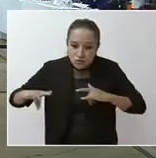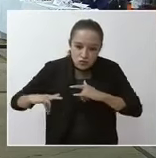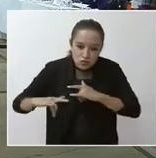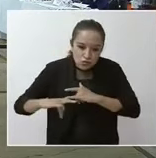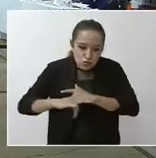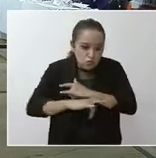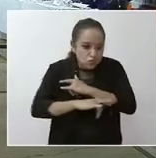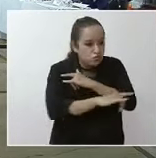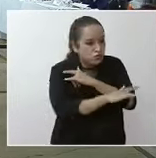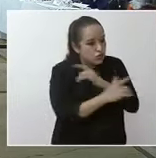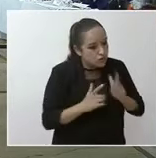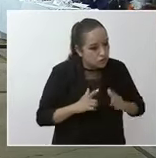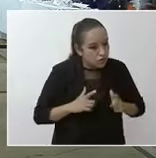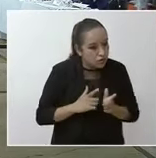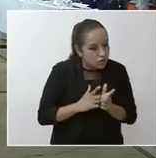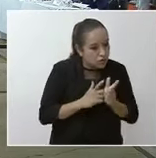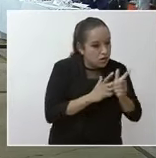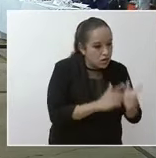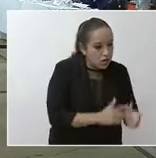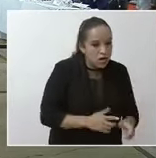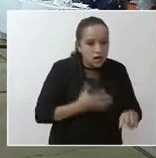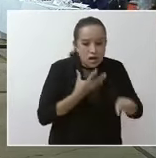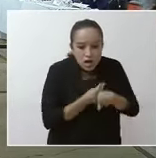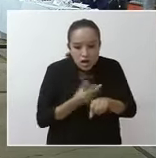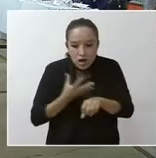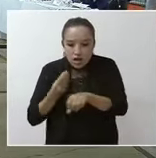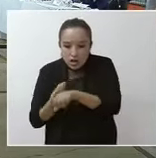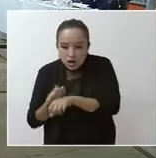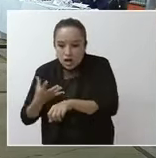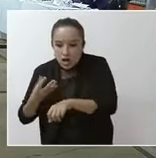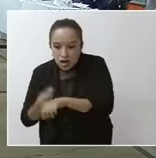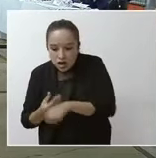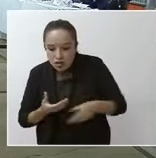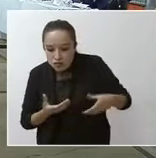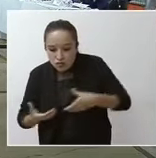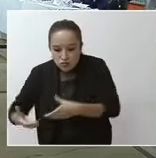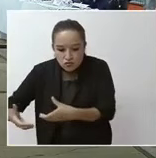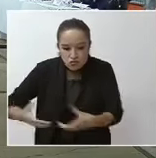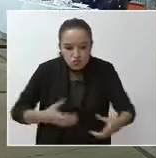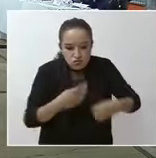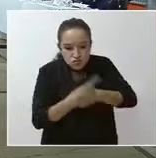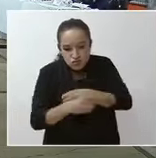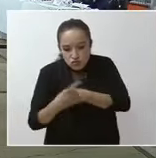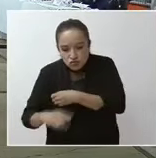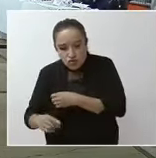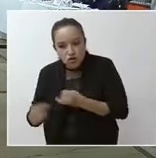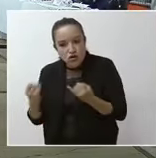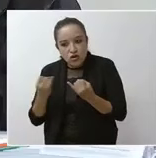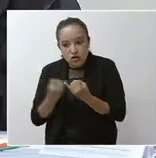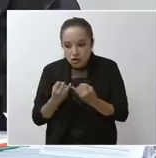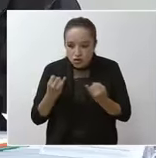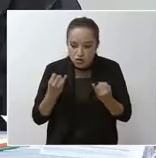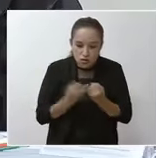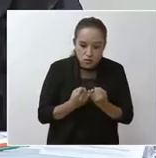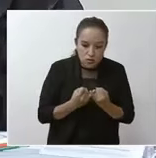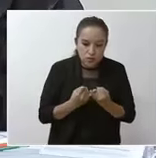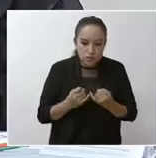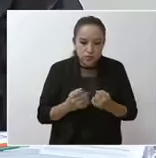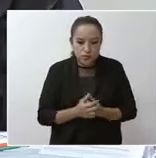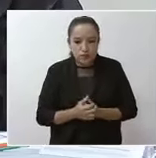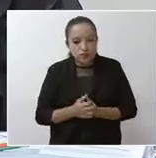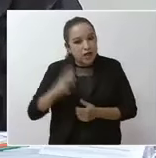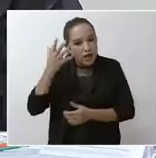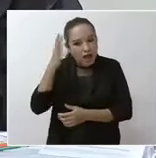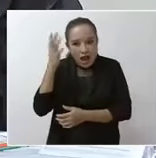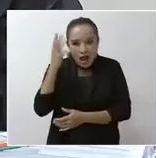de diversas cuadrillas de trabajo. Estuvimos laburando en la atención de derrumbes, así como en el retiro de vegetación y